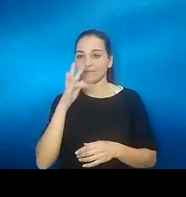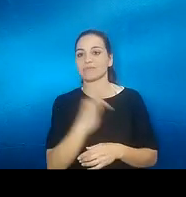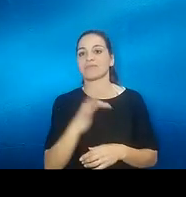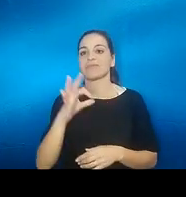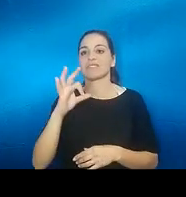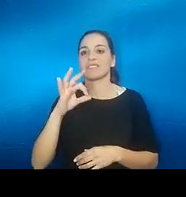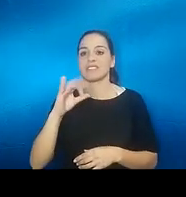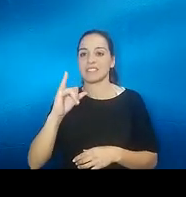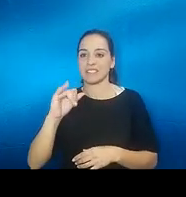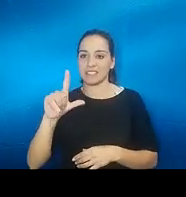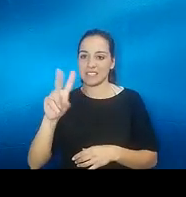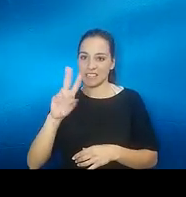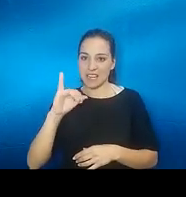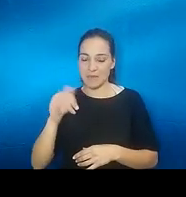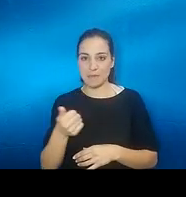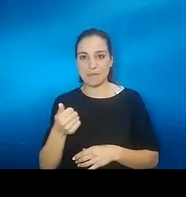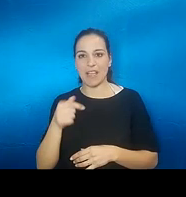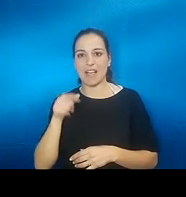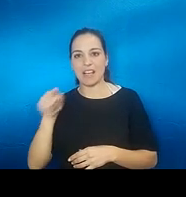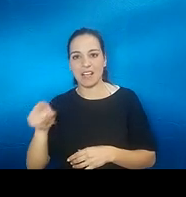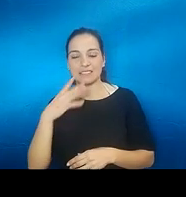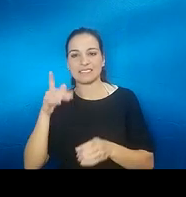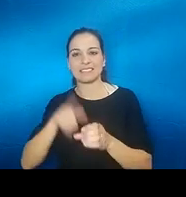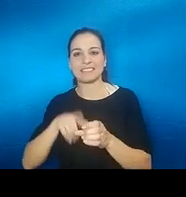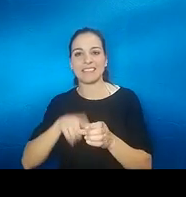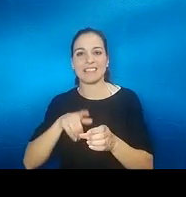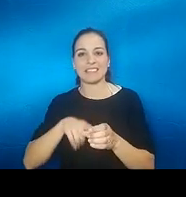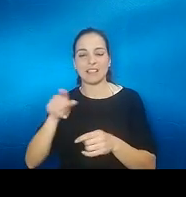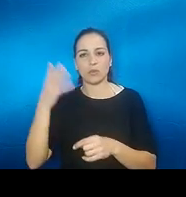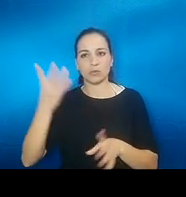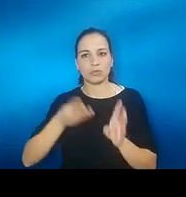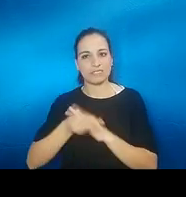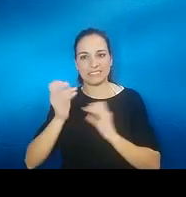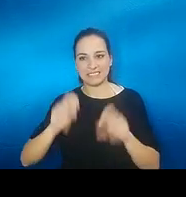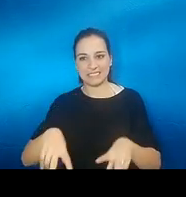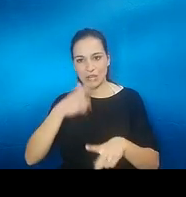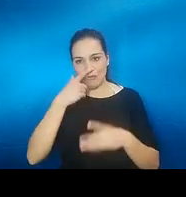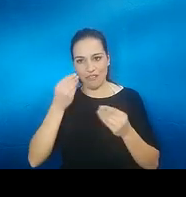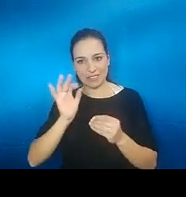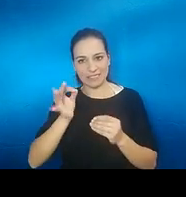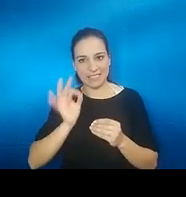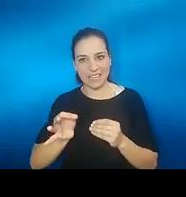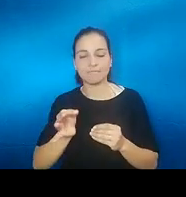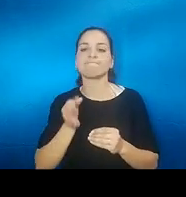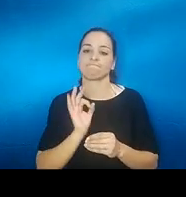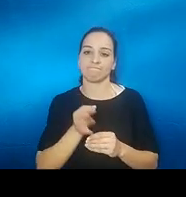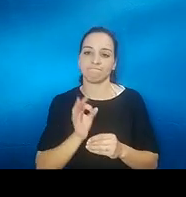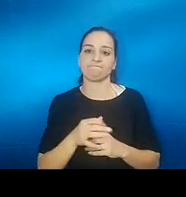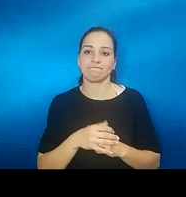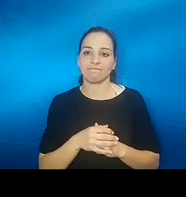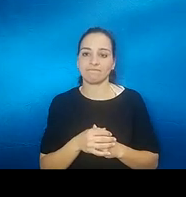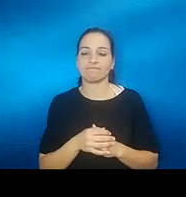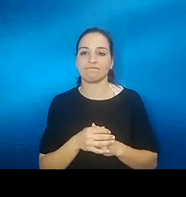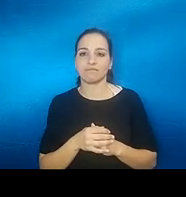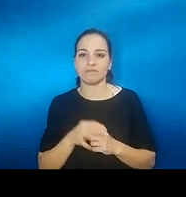que es por lo menos de los que tenemos asistentes y que yo sepa Silvia tú naciste ya sin olfato sí yo soy una